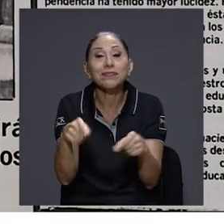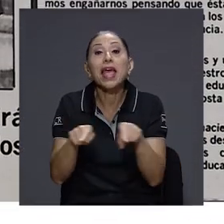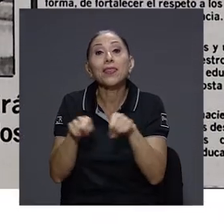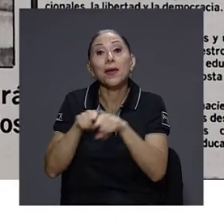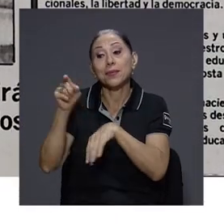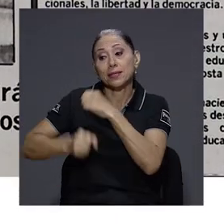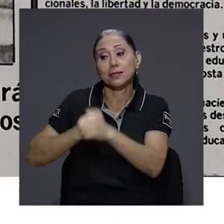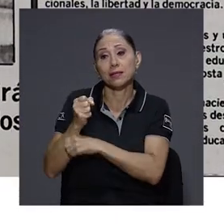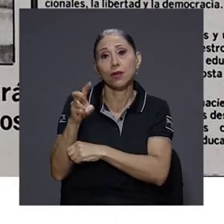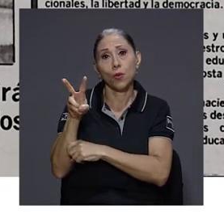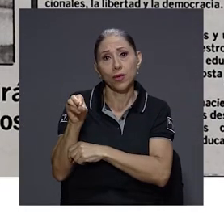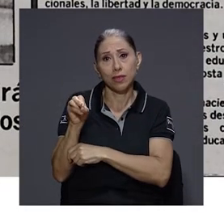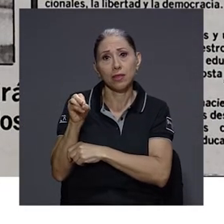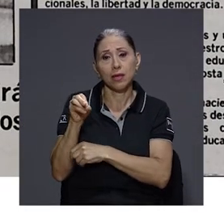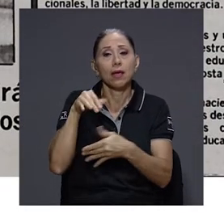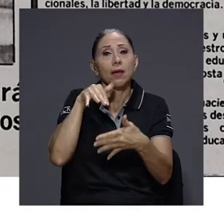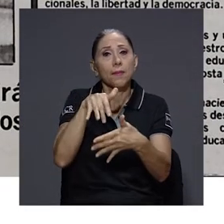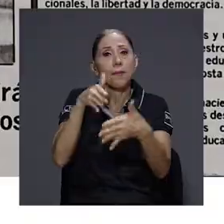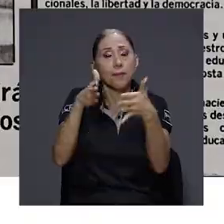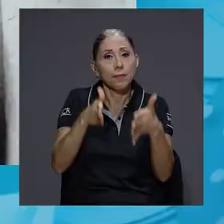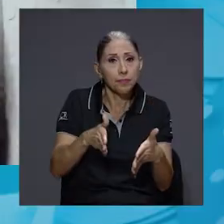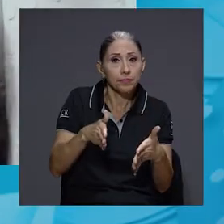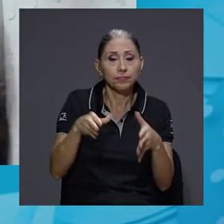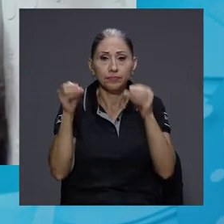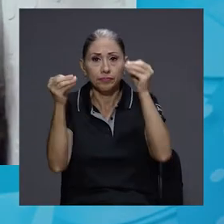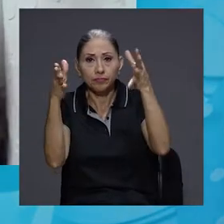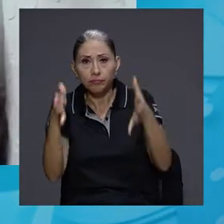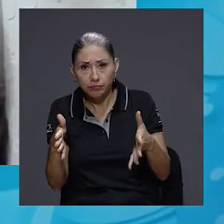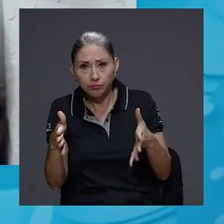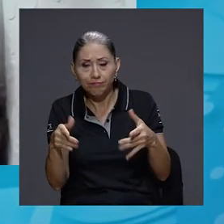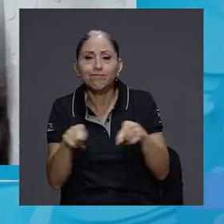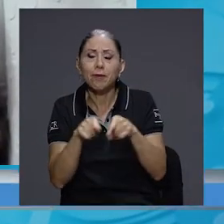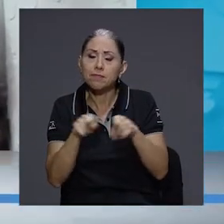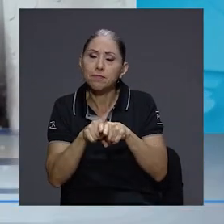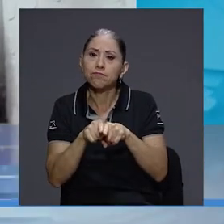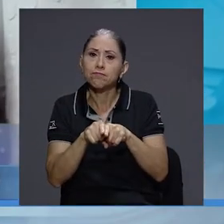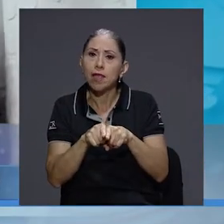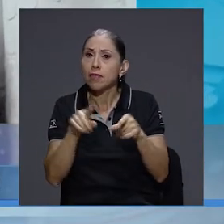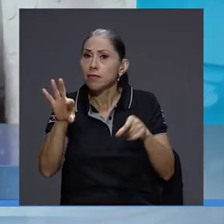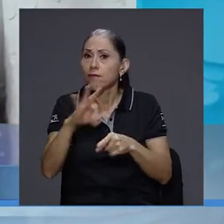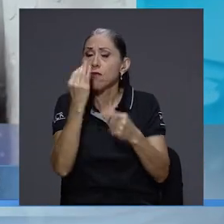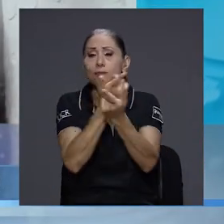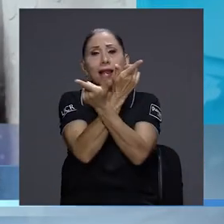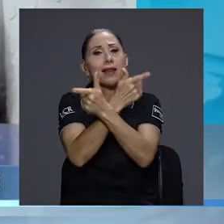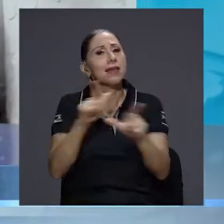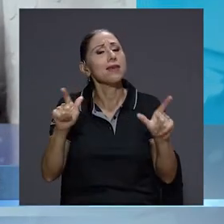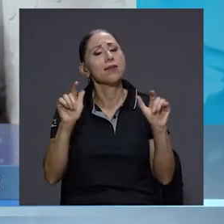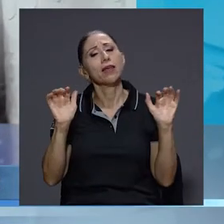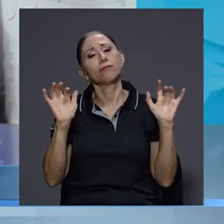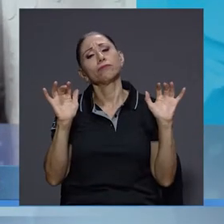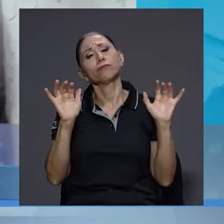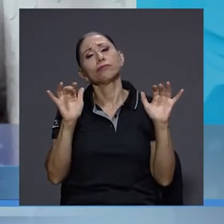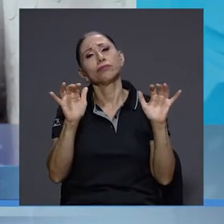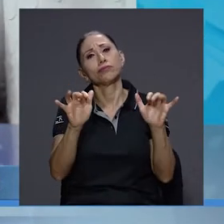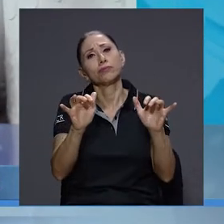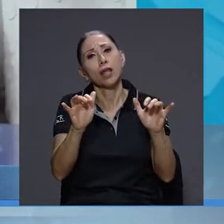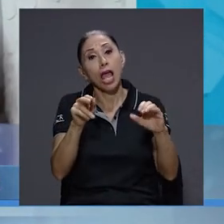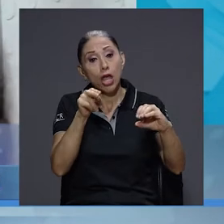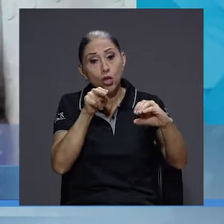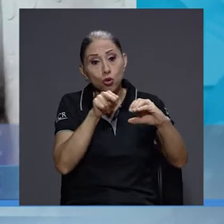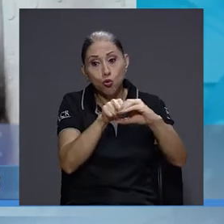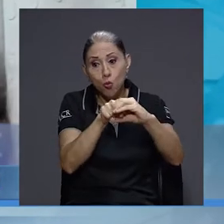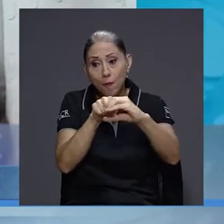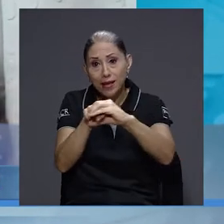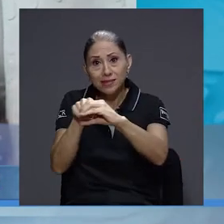fue recuperado por maestros y estudiantes que conmemoraron libremente al pie de las tumbas, ya no